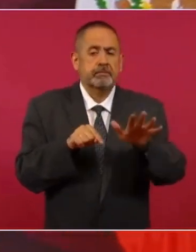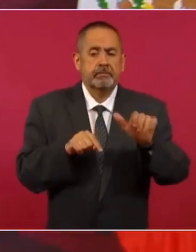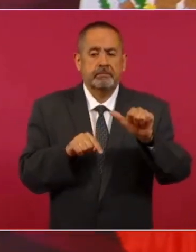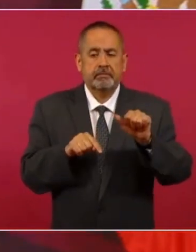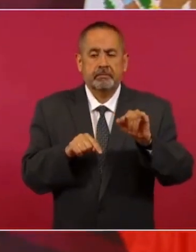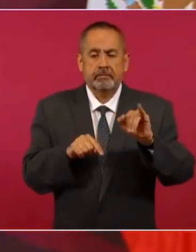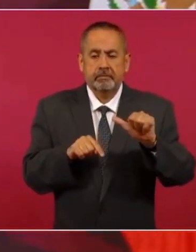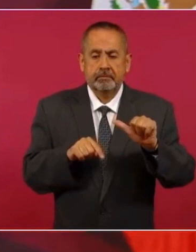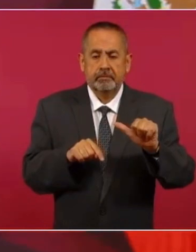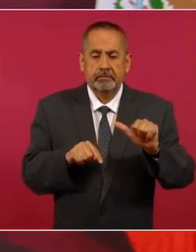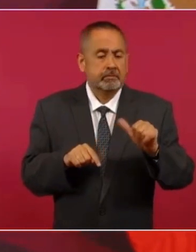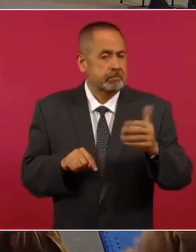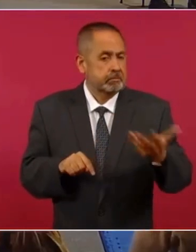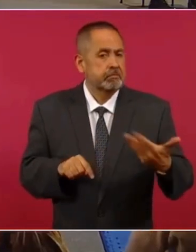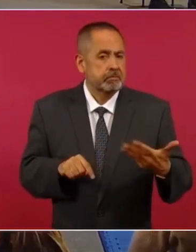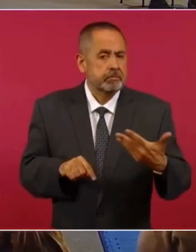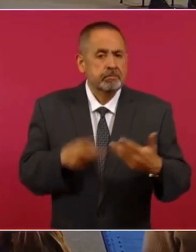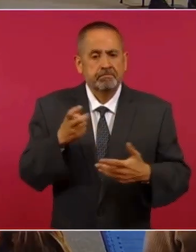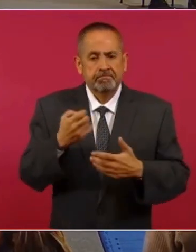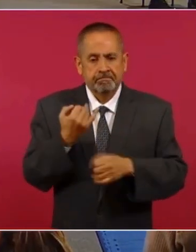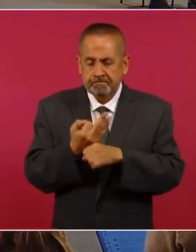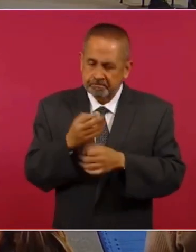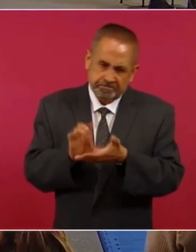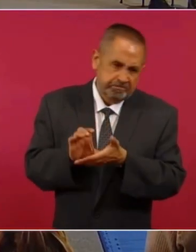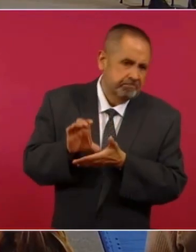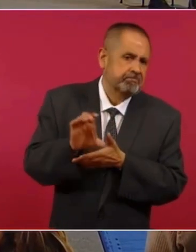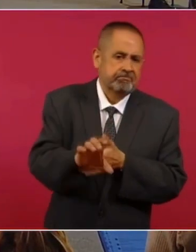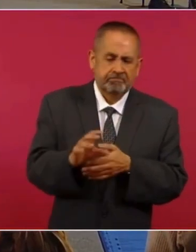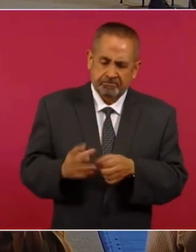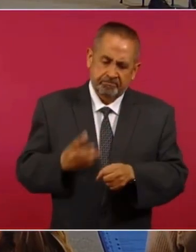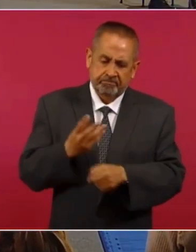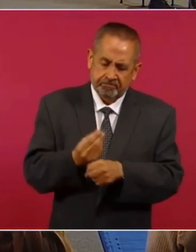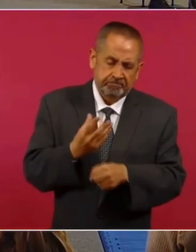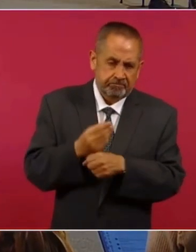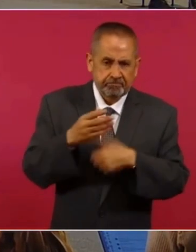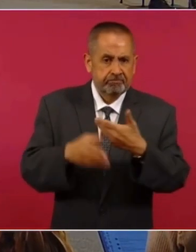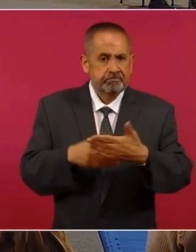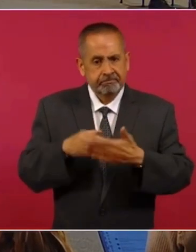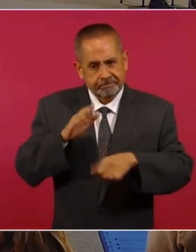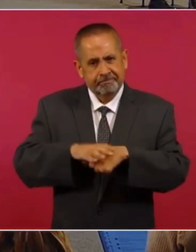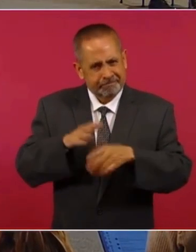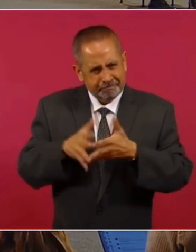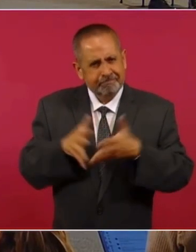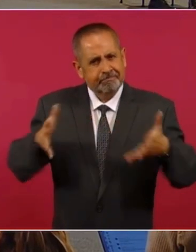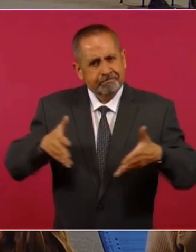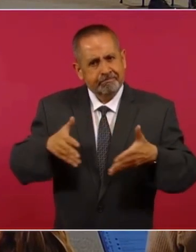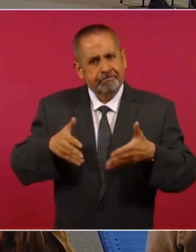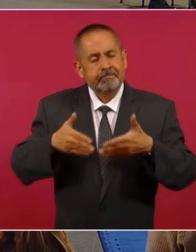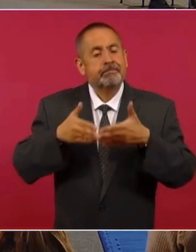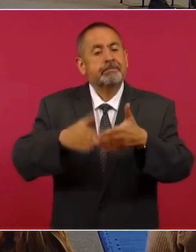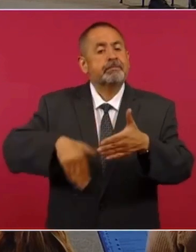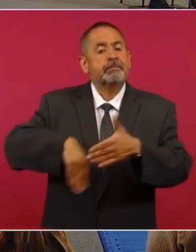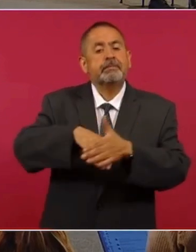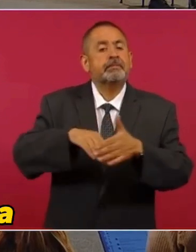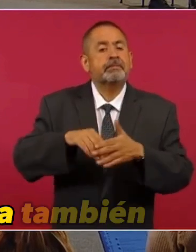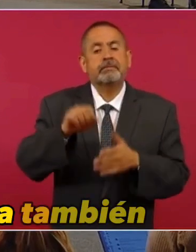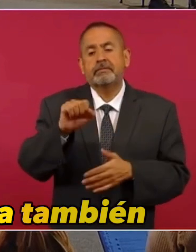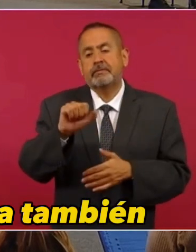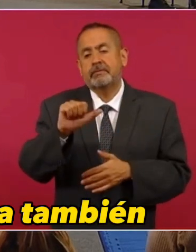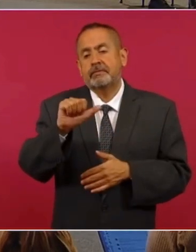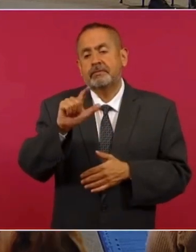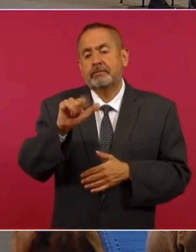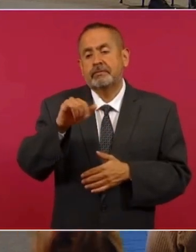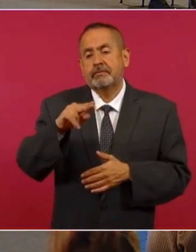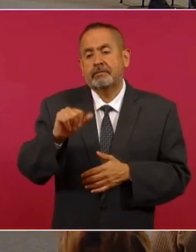y por eso estamos invirtiendo en ampliar el puerto de Salina Cruz, porque ya